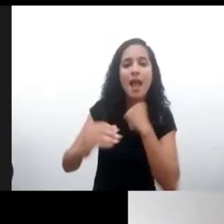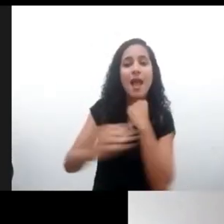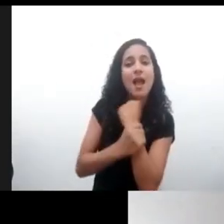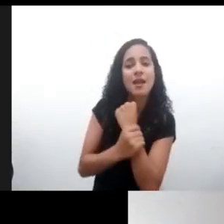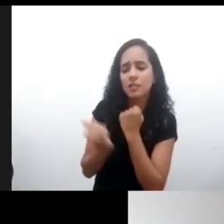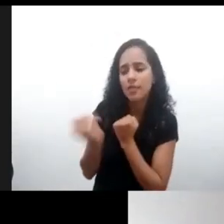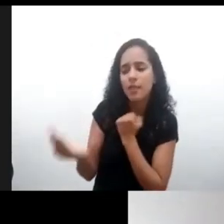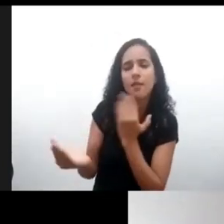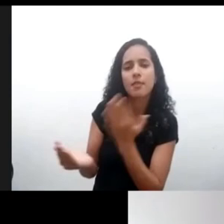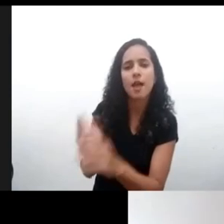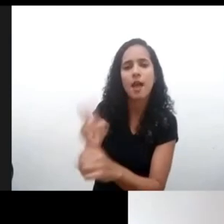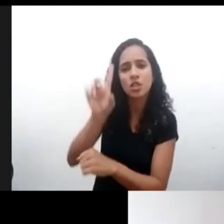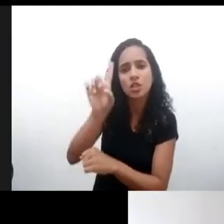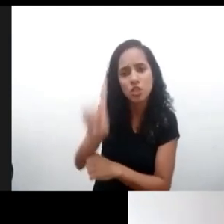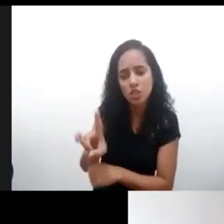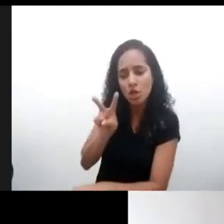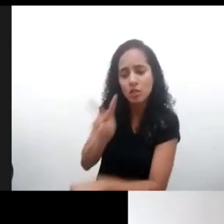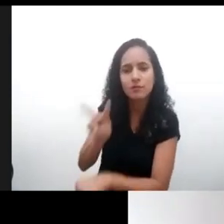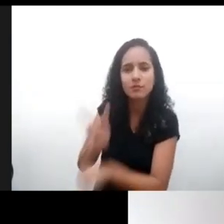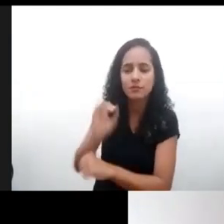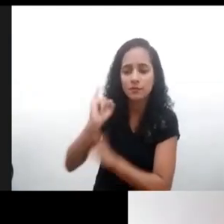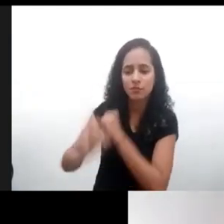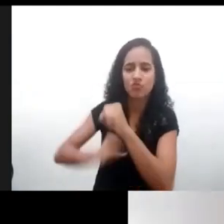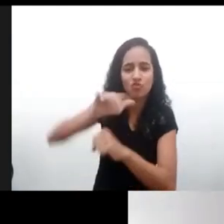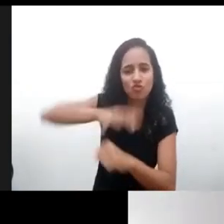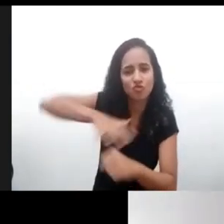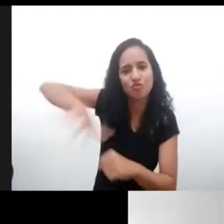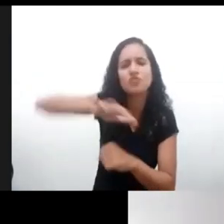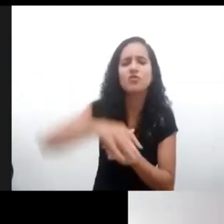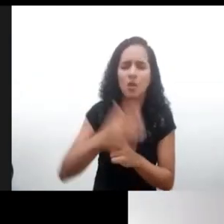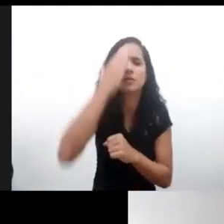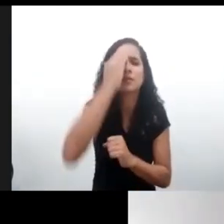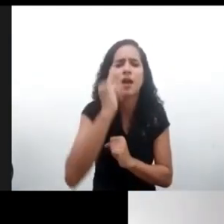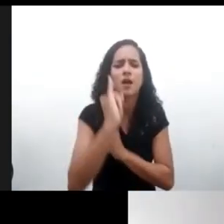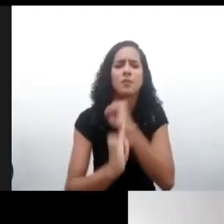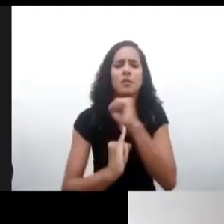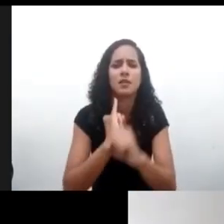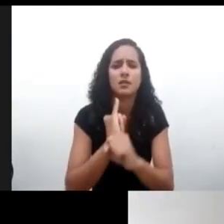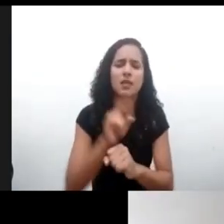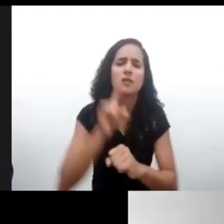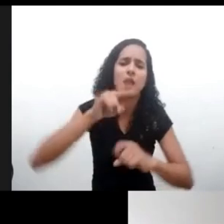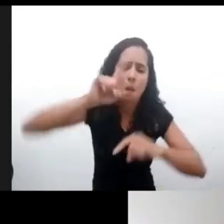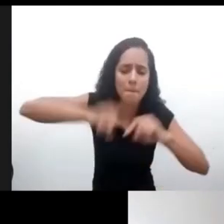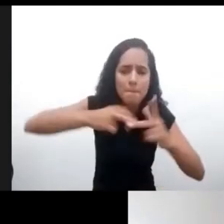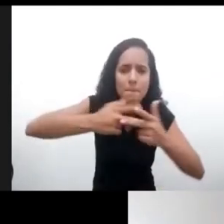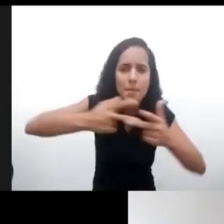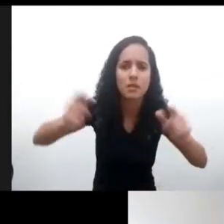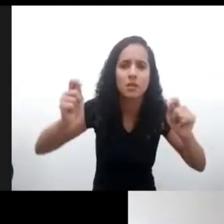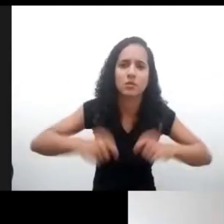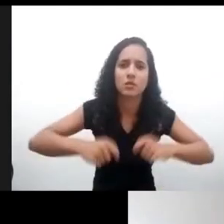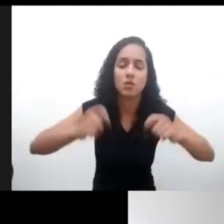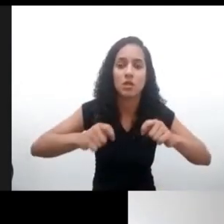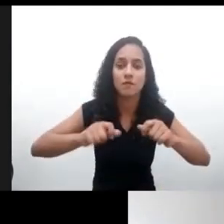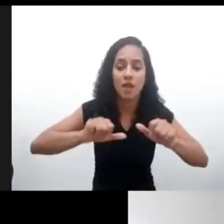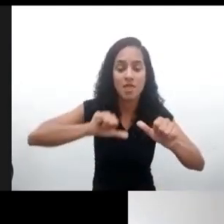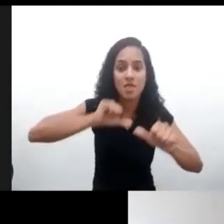de los derechos digitales de niños y de la niñez y adolescencia, sobre todo en las crisis que vivimos. La Internet puede